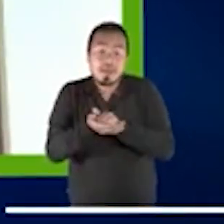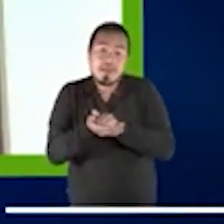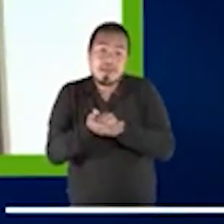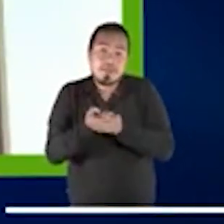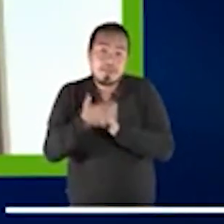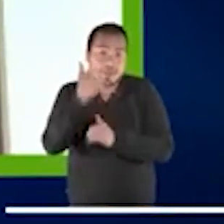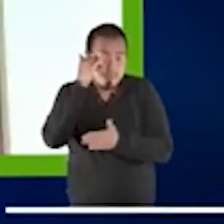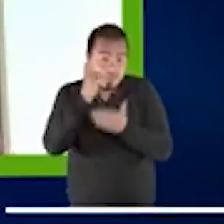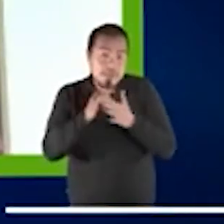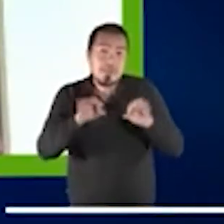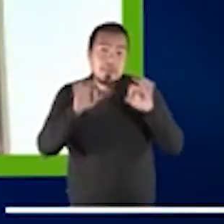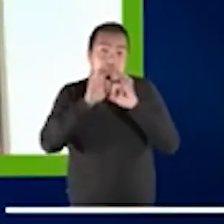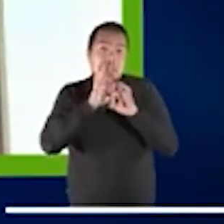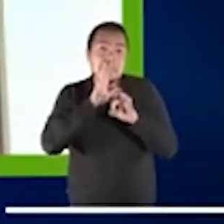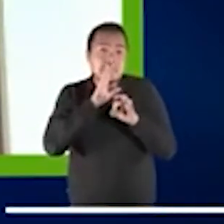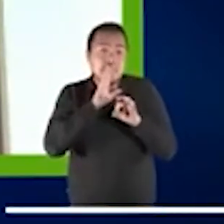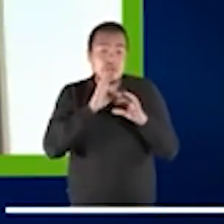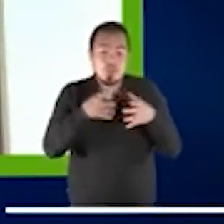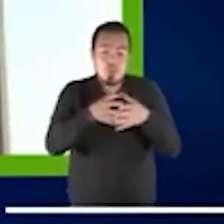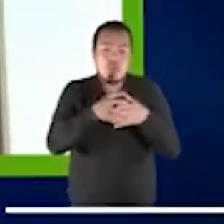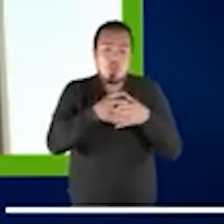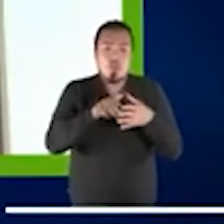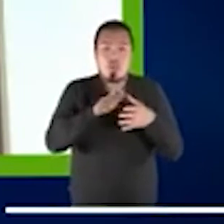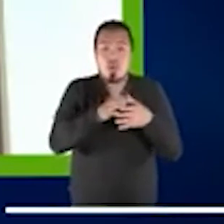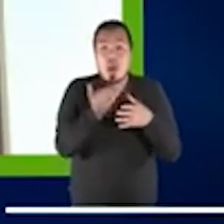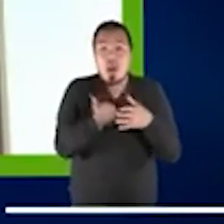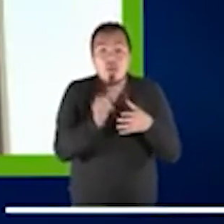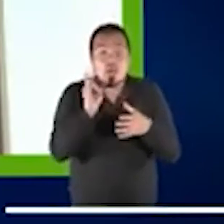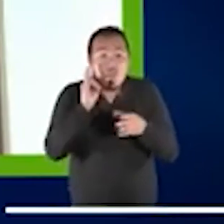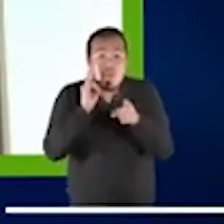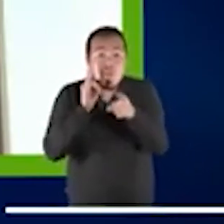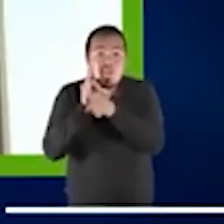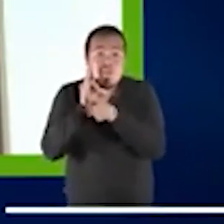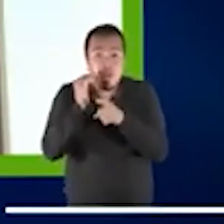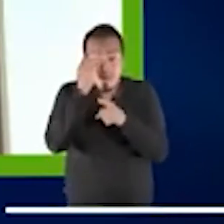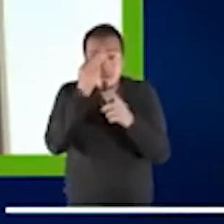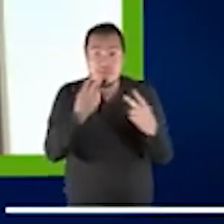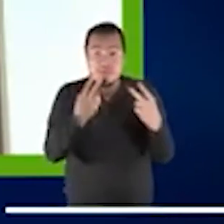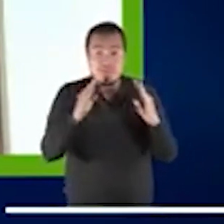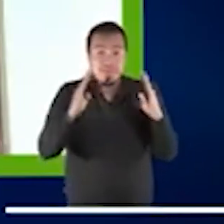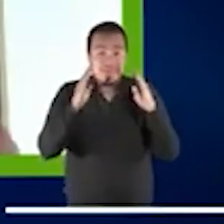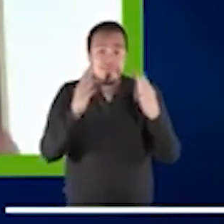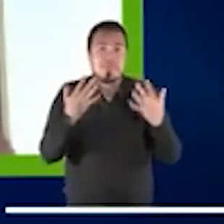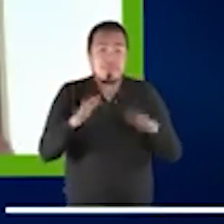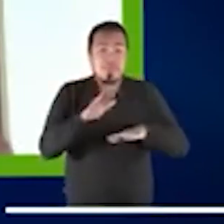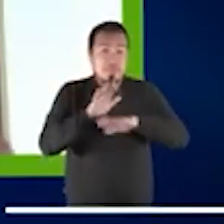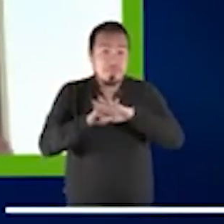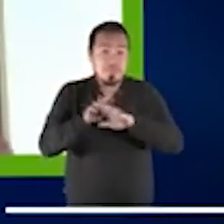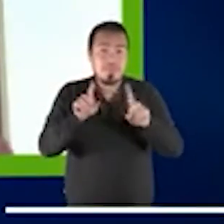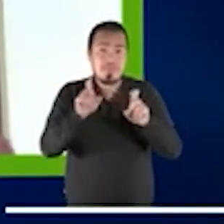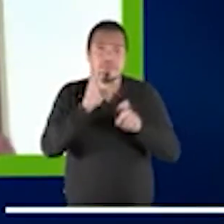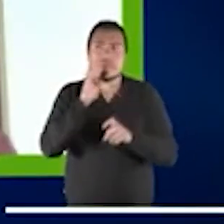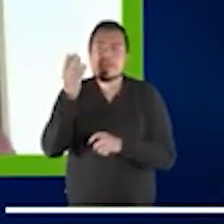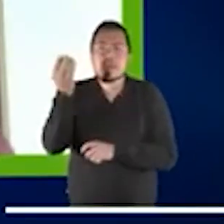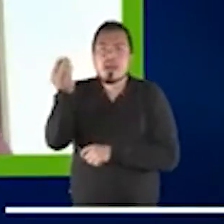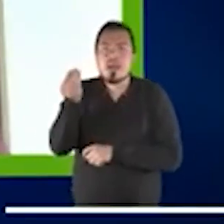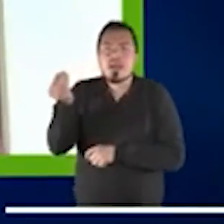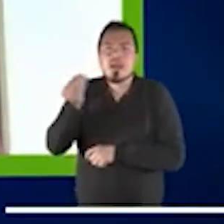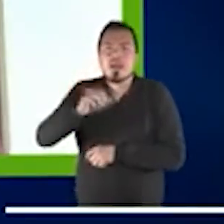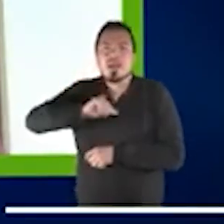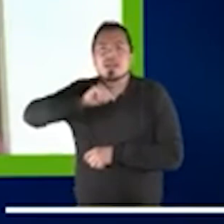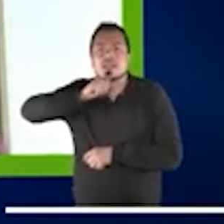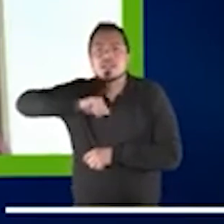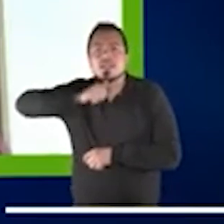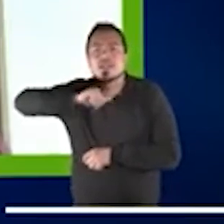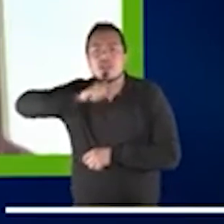el grupo que tenemos ahora, que nos está escuchando. Por ejemplo, fue un trabajo que hicieron en Estonia para ayudar a los jóvenes